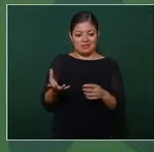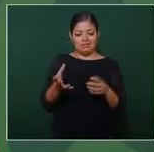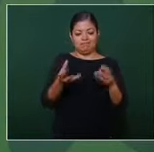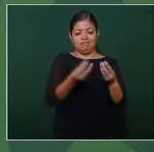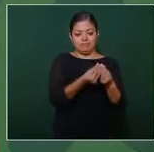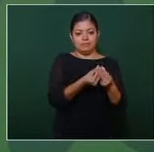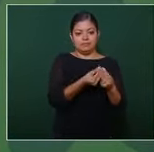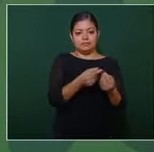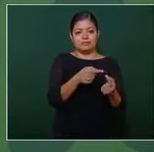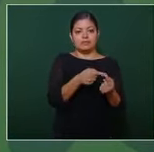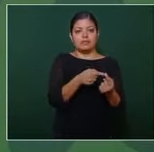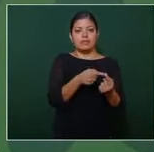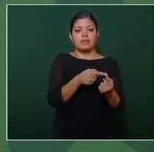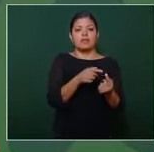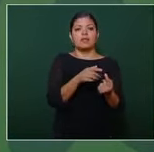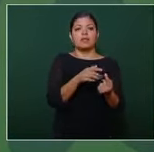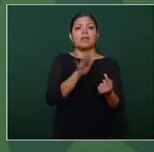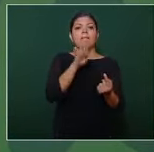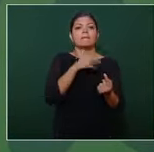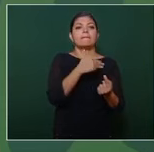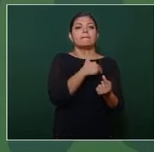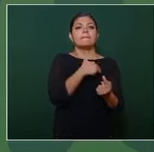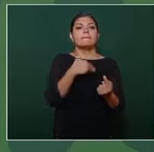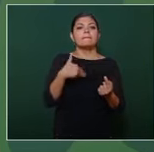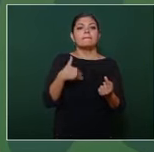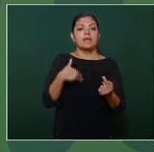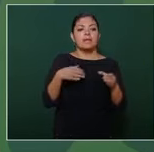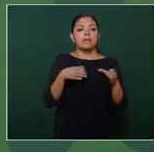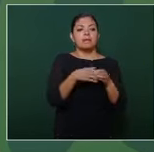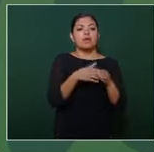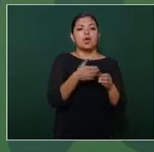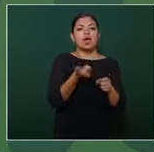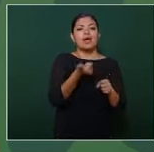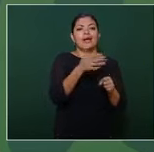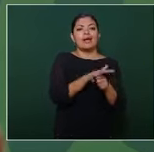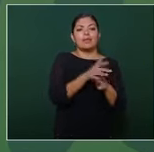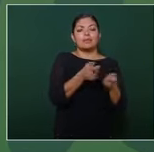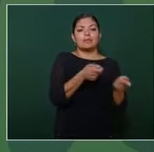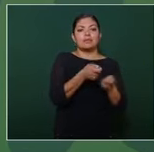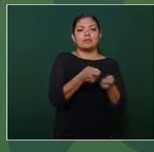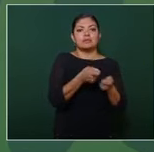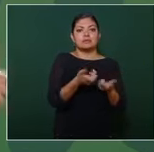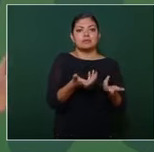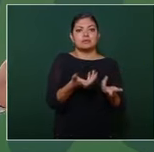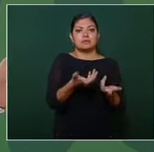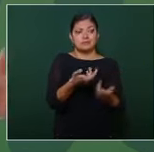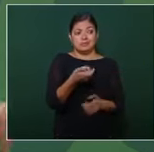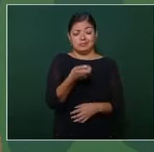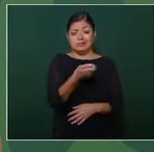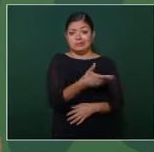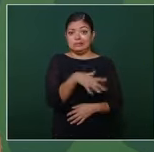como miembro de su consejo de administración una vergüenza